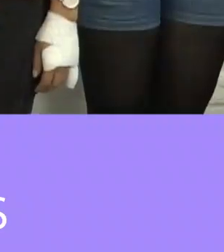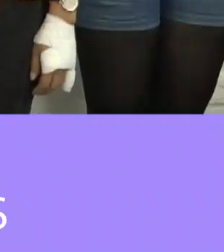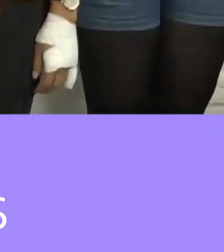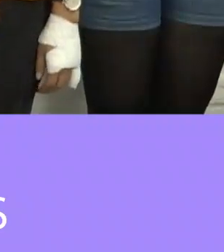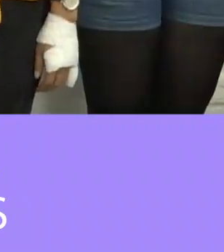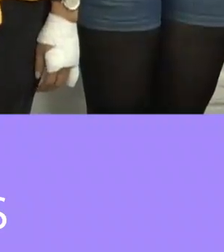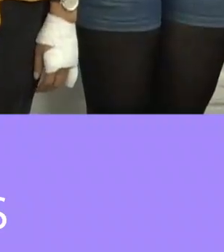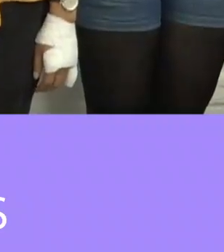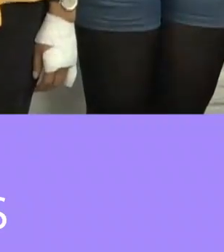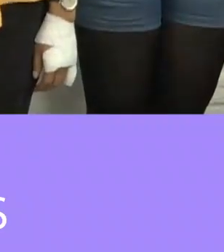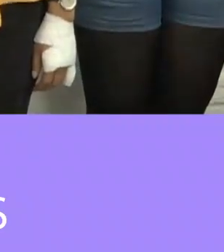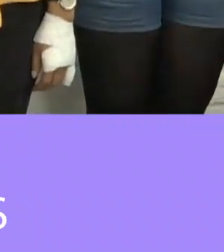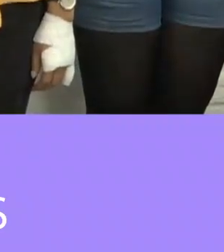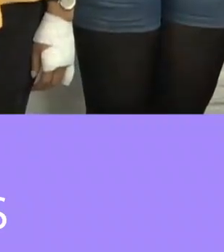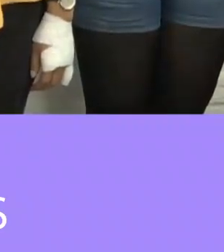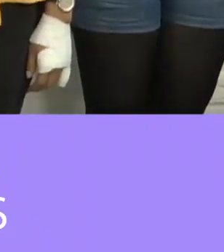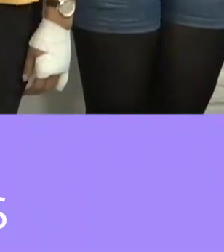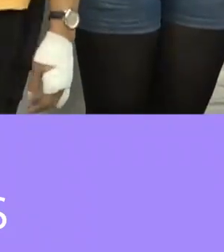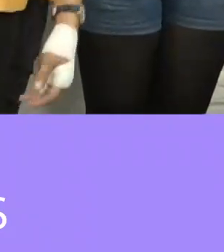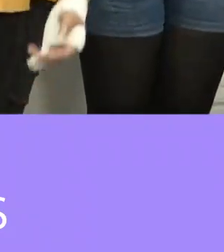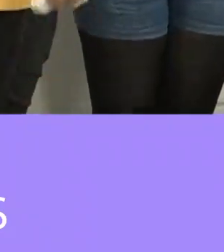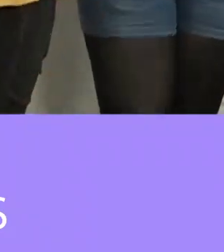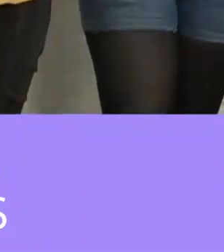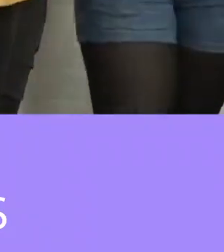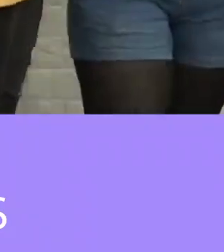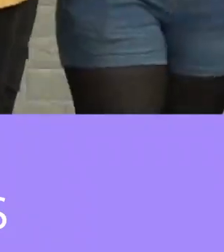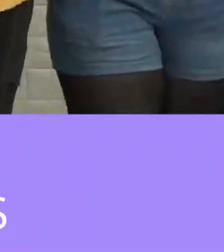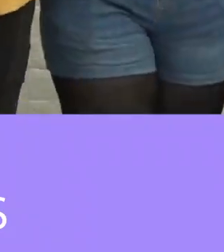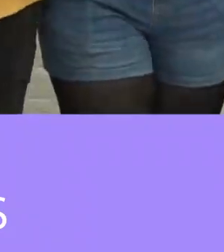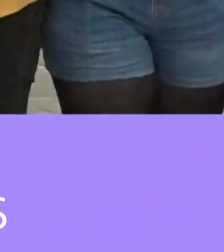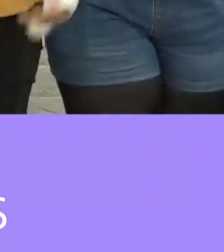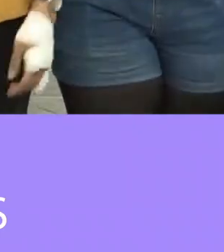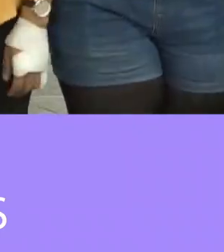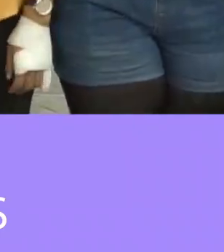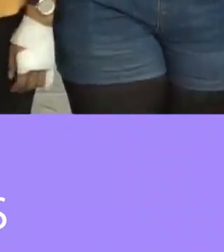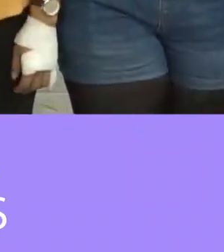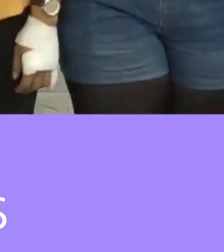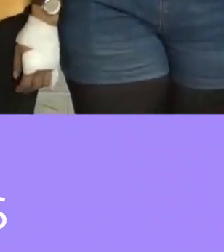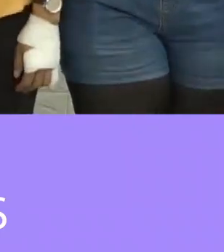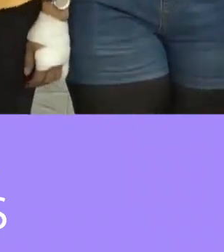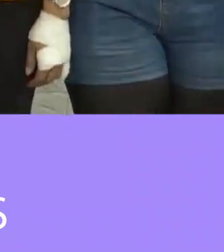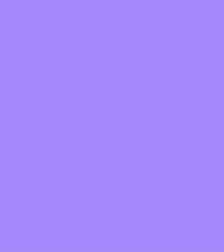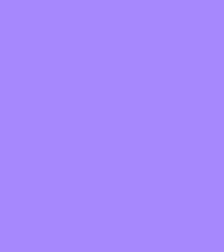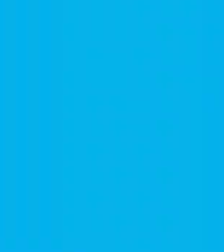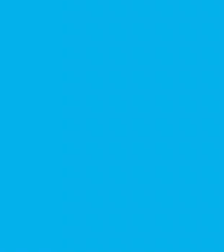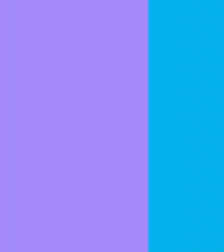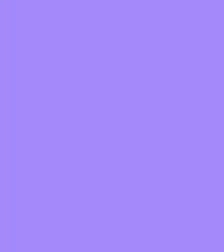En este Día Internacional de la Mujer, defendamos todas nuestras derechos.